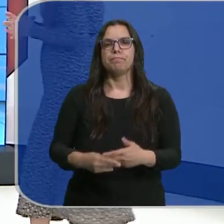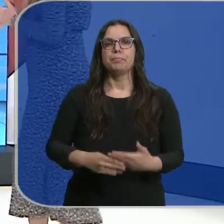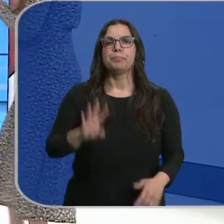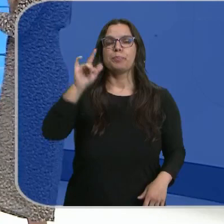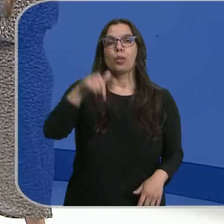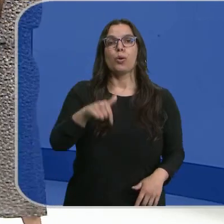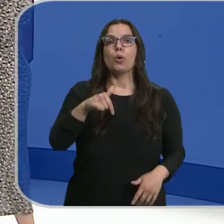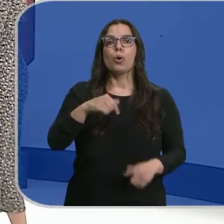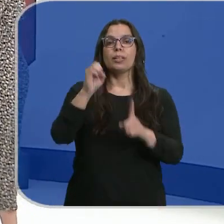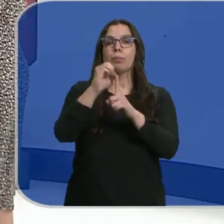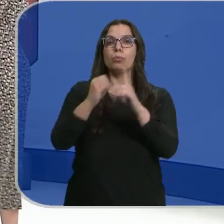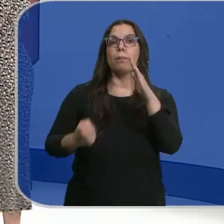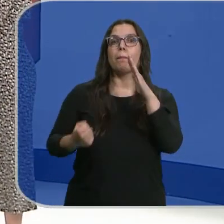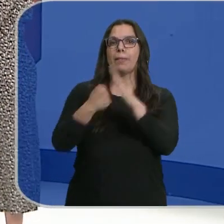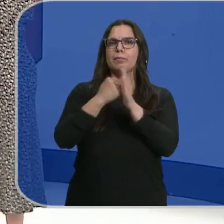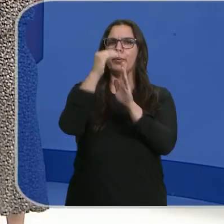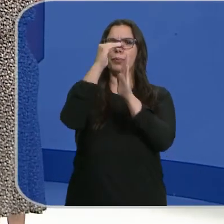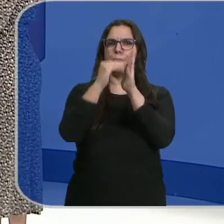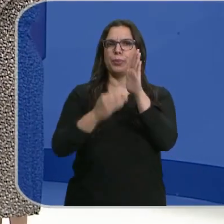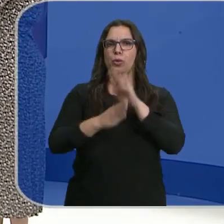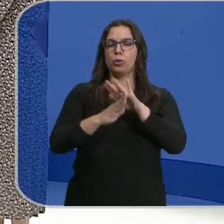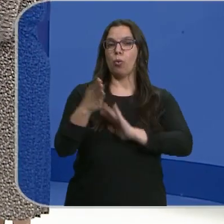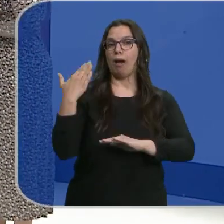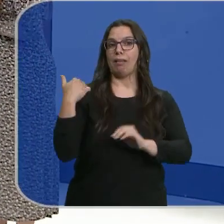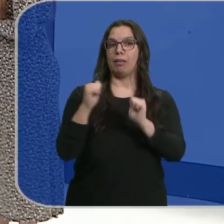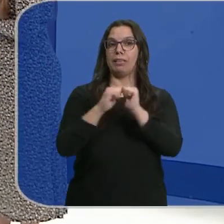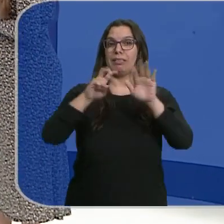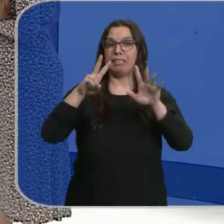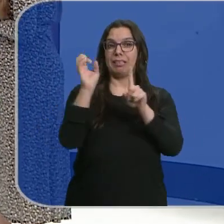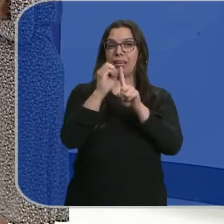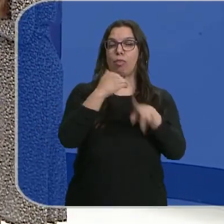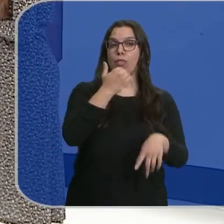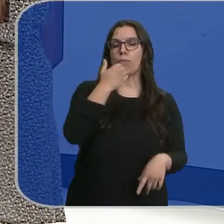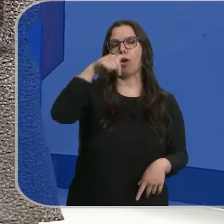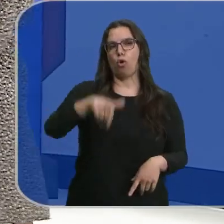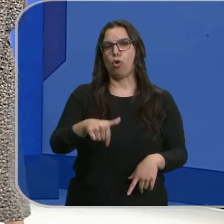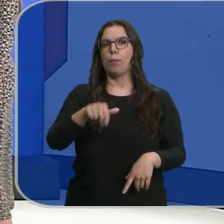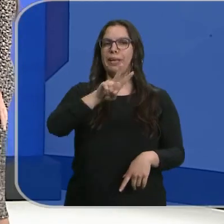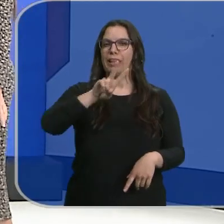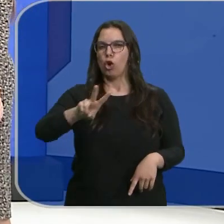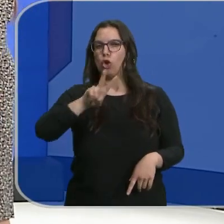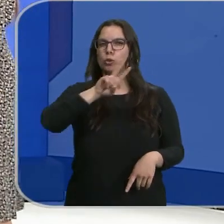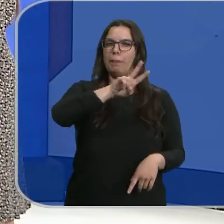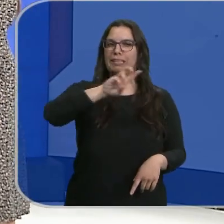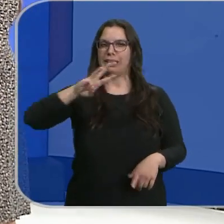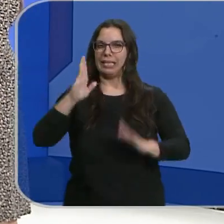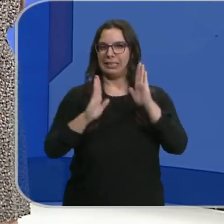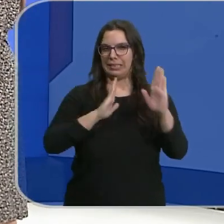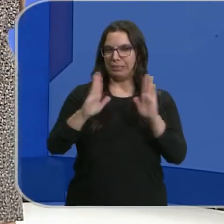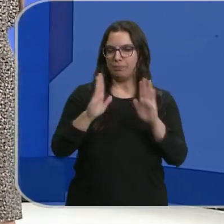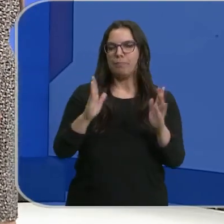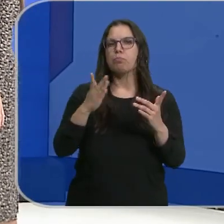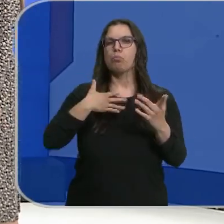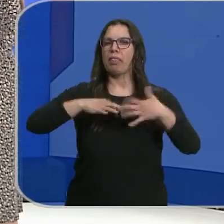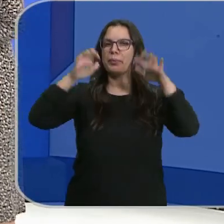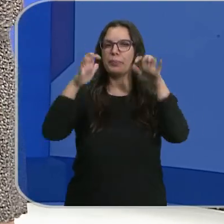Sí, hoy las temperaturas máximas van a seguir bajando. Ayer nos quedábamos con 27 grados en Zamora, hoy nos quedaremos entre 22 y 23 con algunas